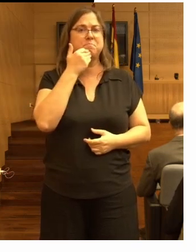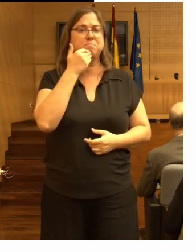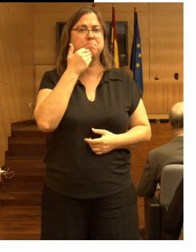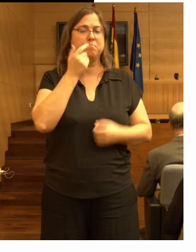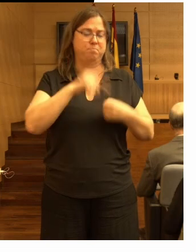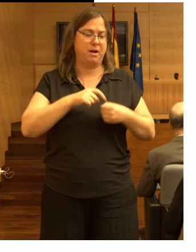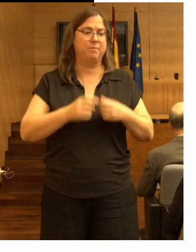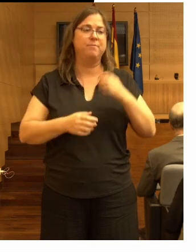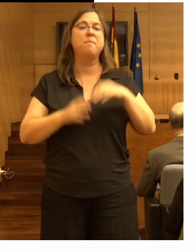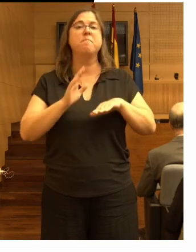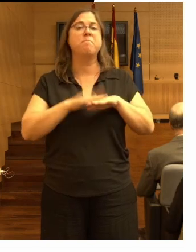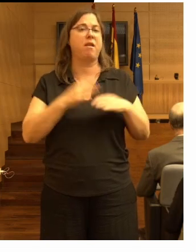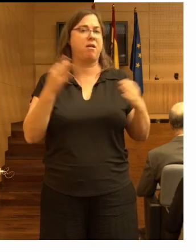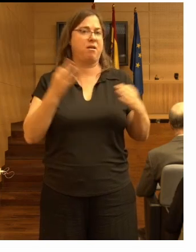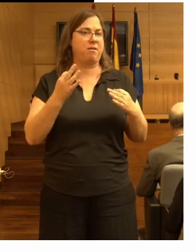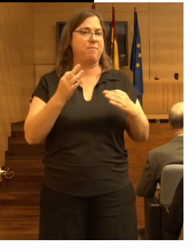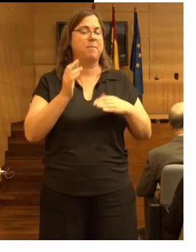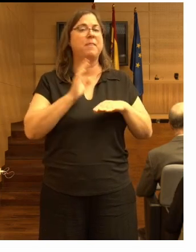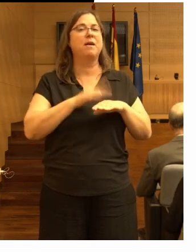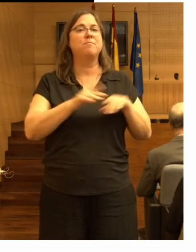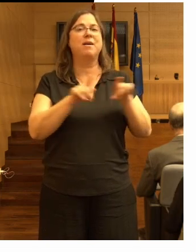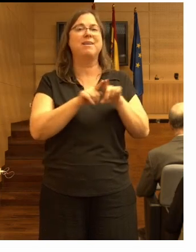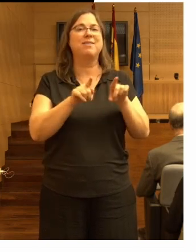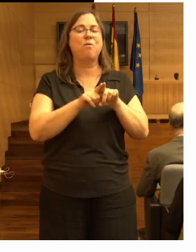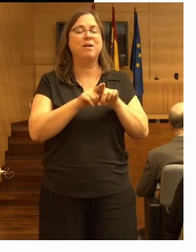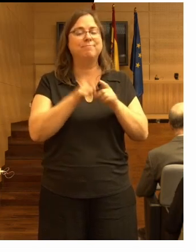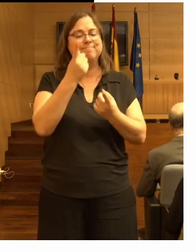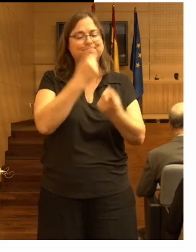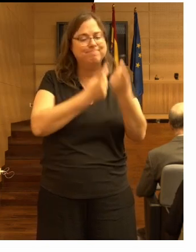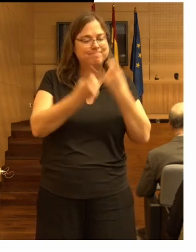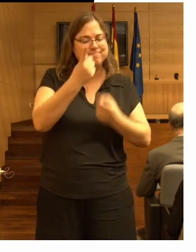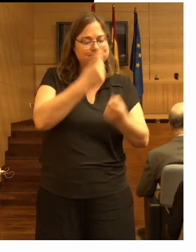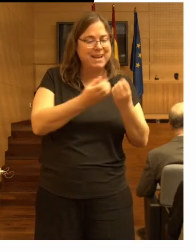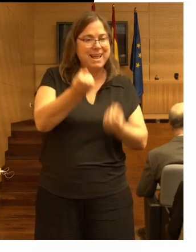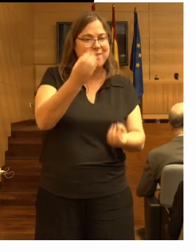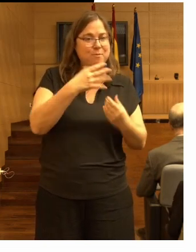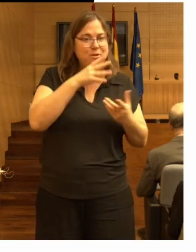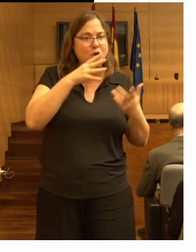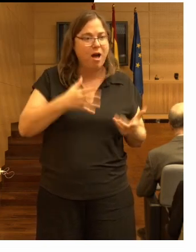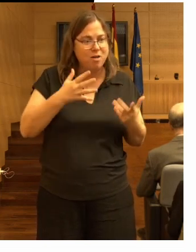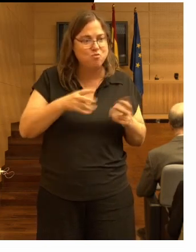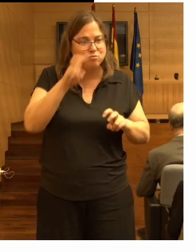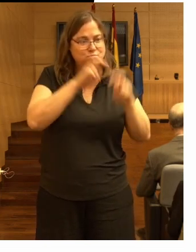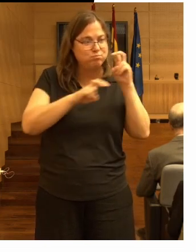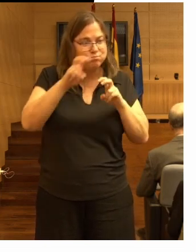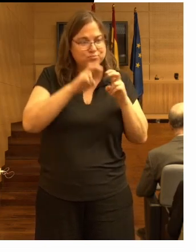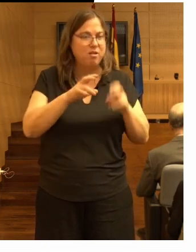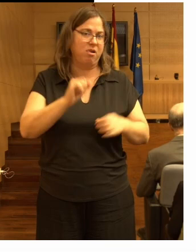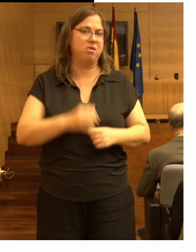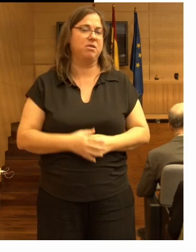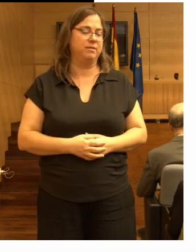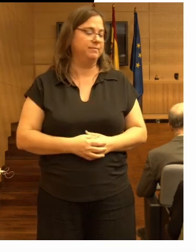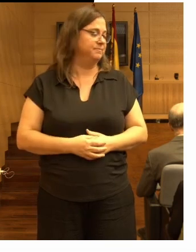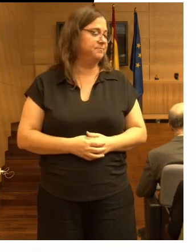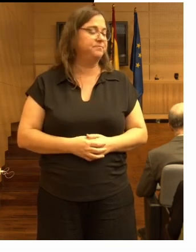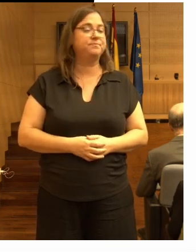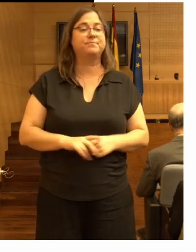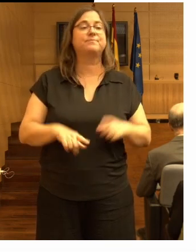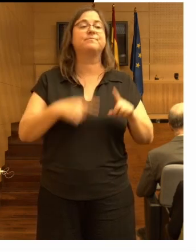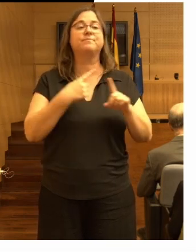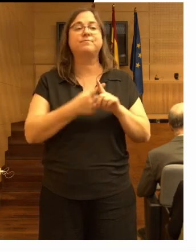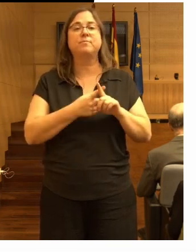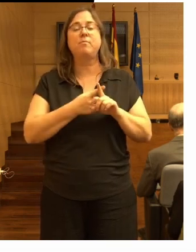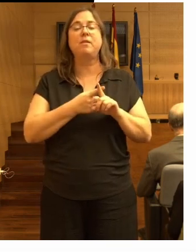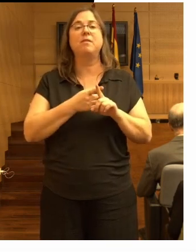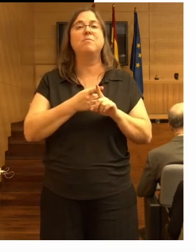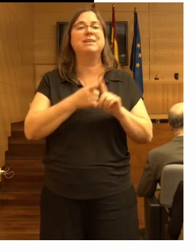para recabar la información más actualizada disponible y utilizarla